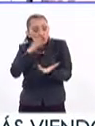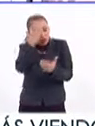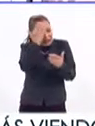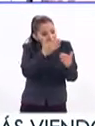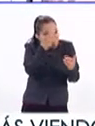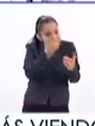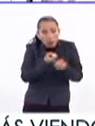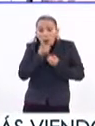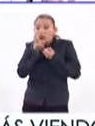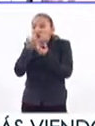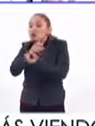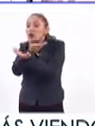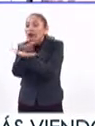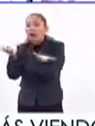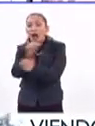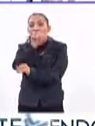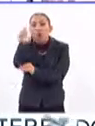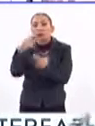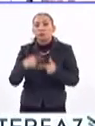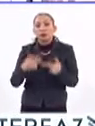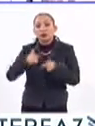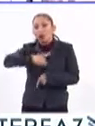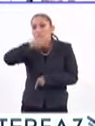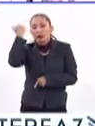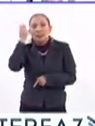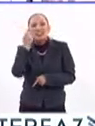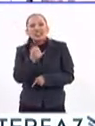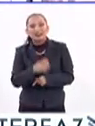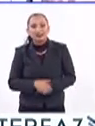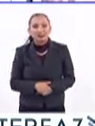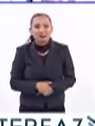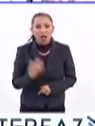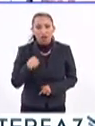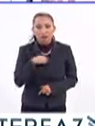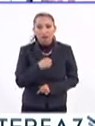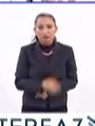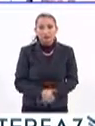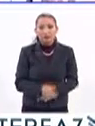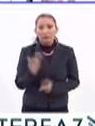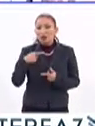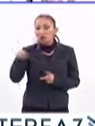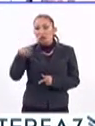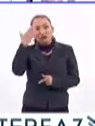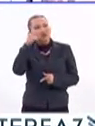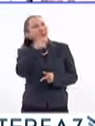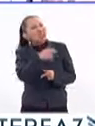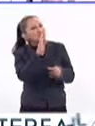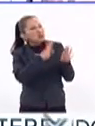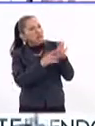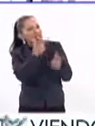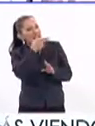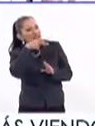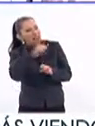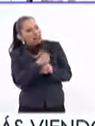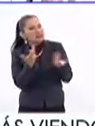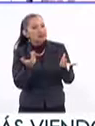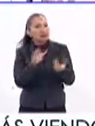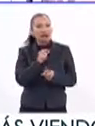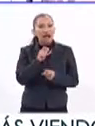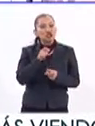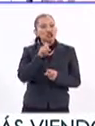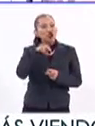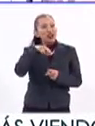conocimiento a gente que no tiene la misma preparación que nosotros, gente que no tiene por qué saber de genes y de taxones.